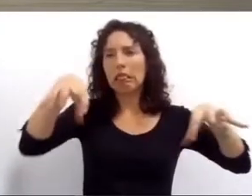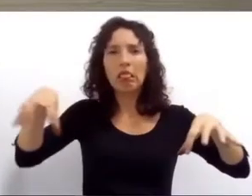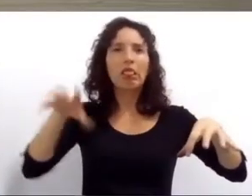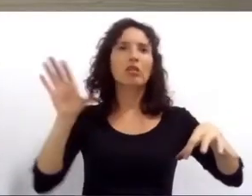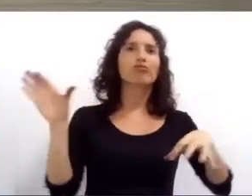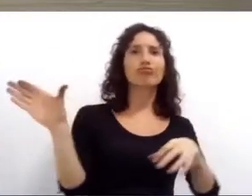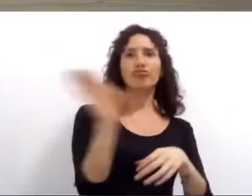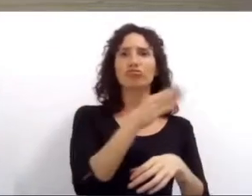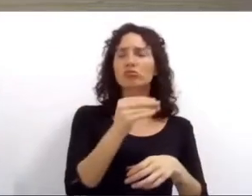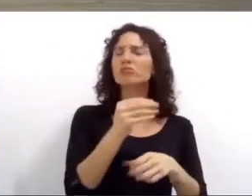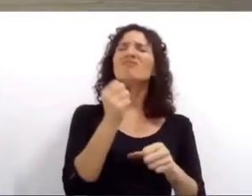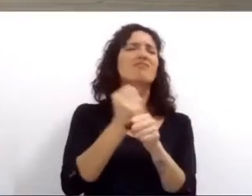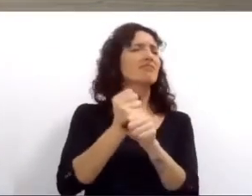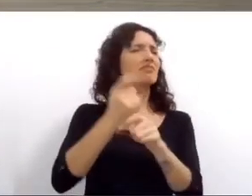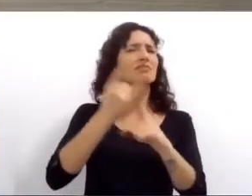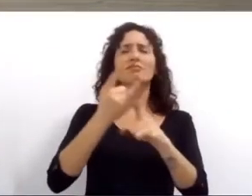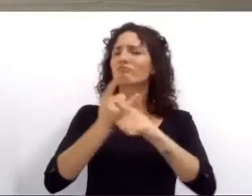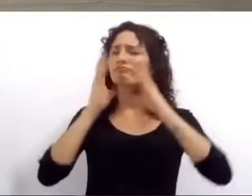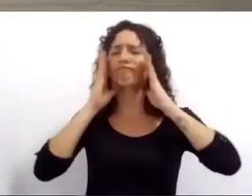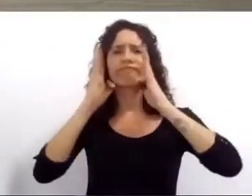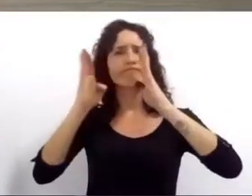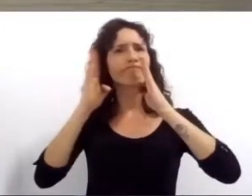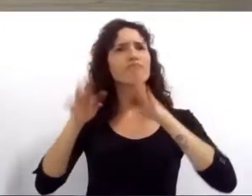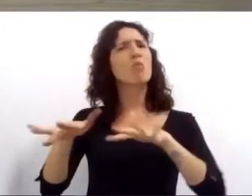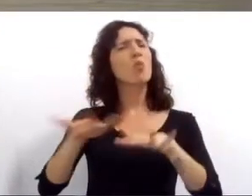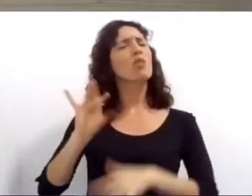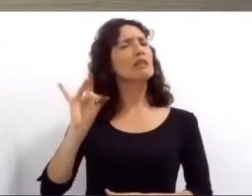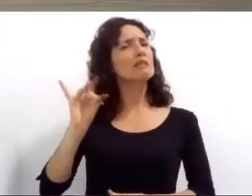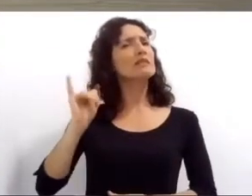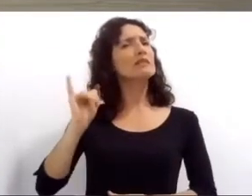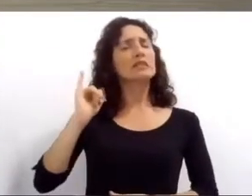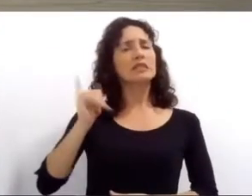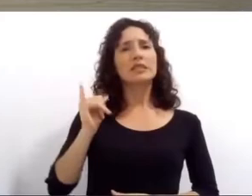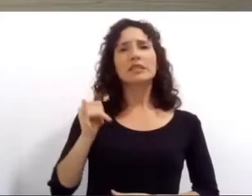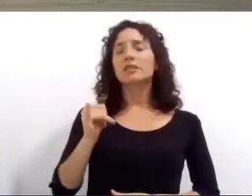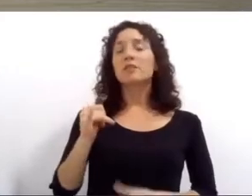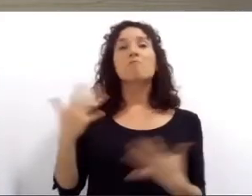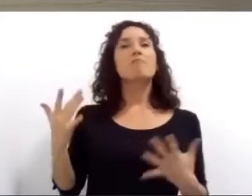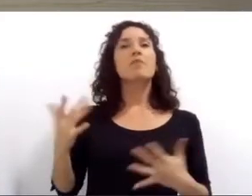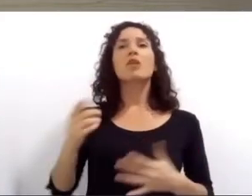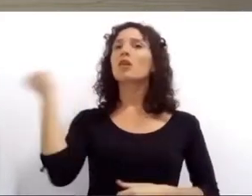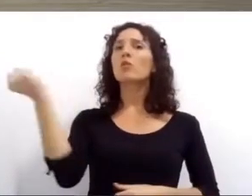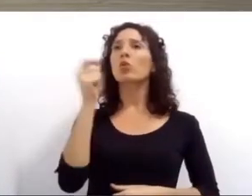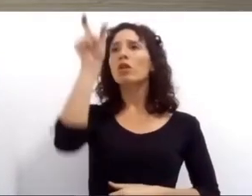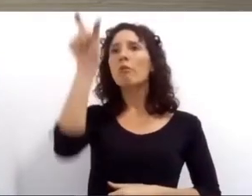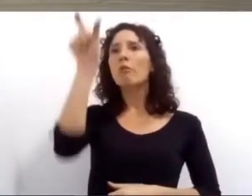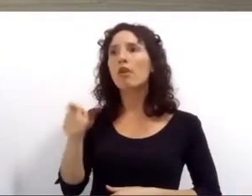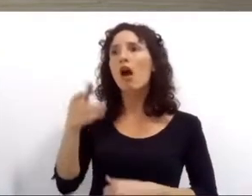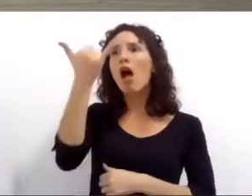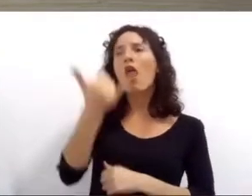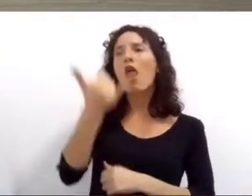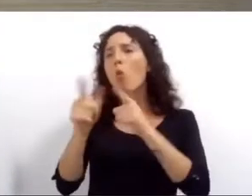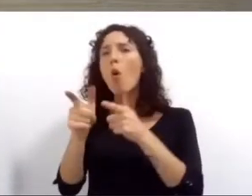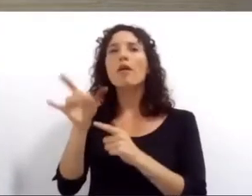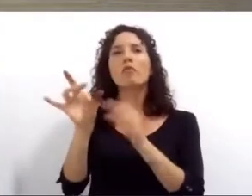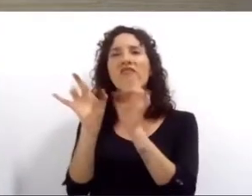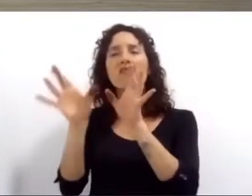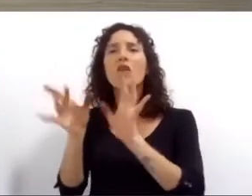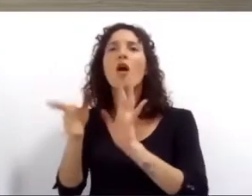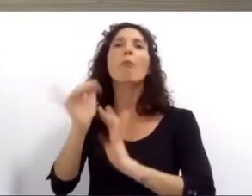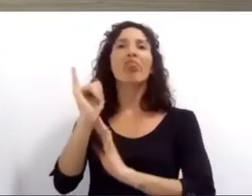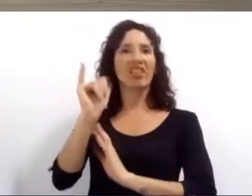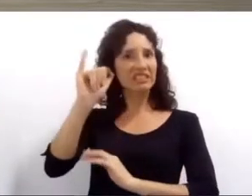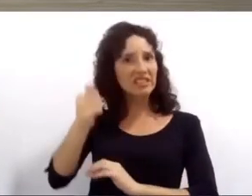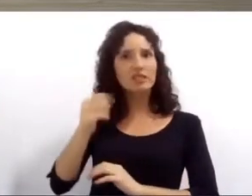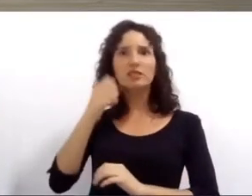aún en los momentos más duros del aislamiento y fueron clave en la detección y seguimiento de cada caso. Para contener